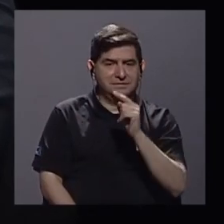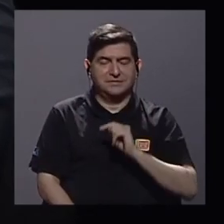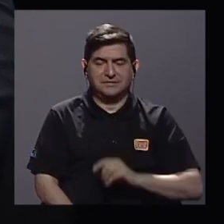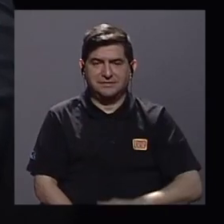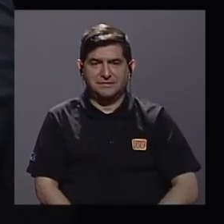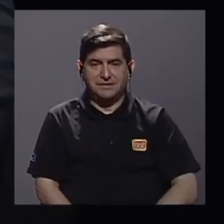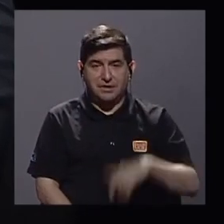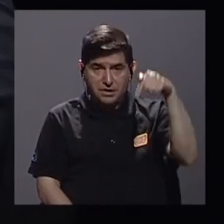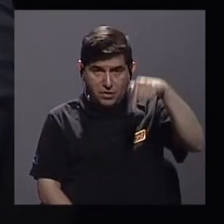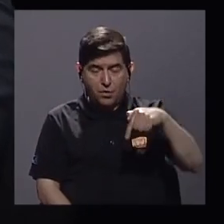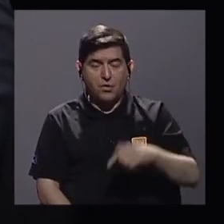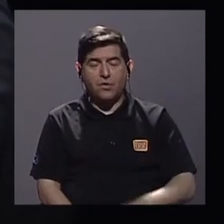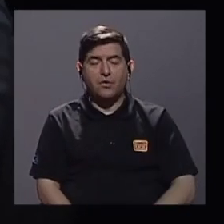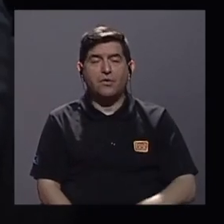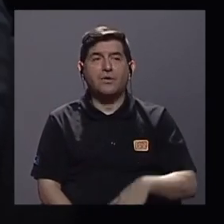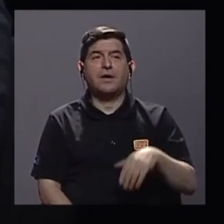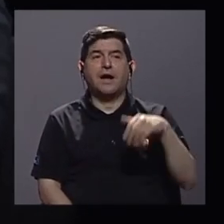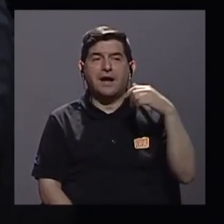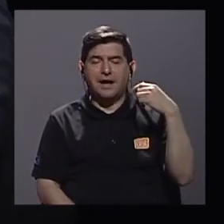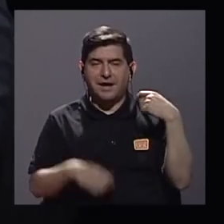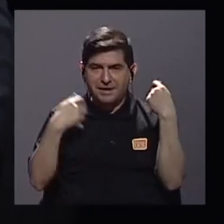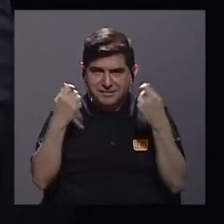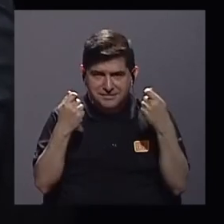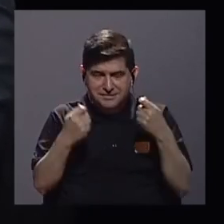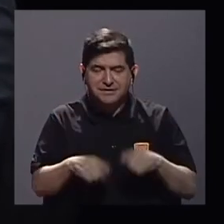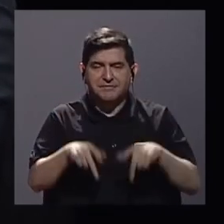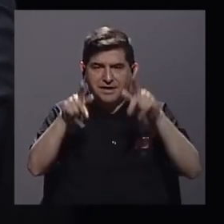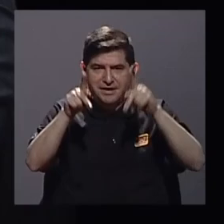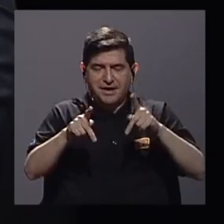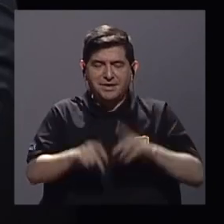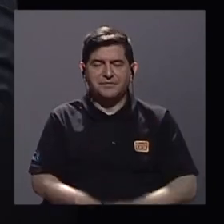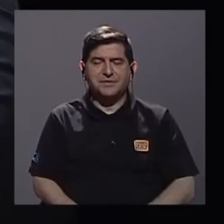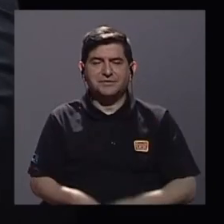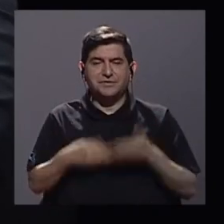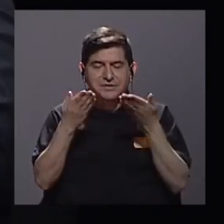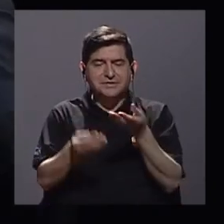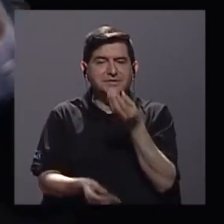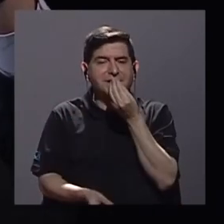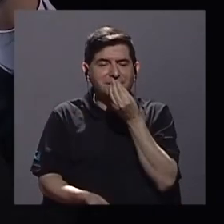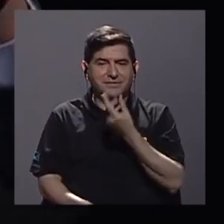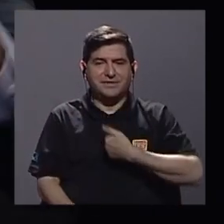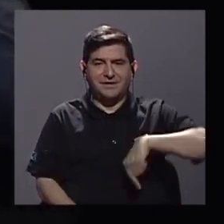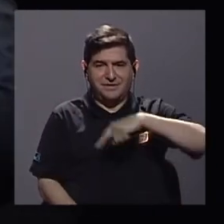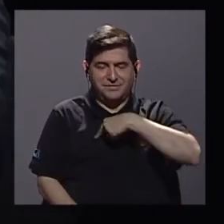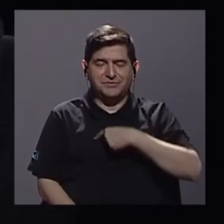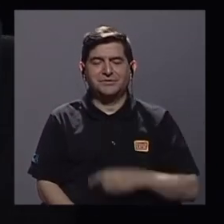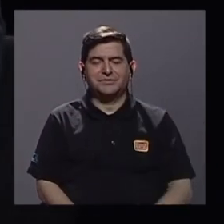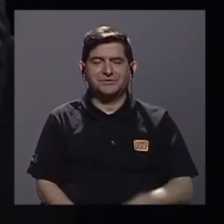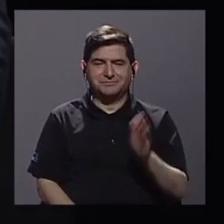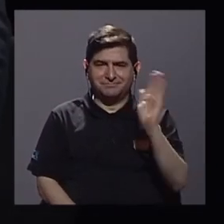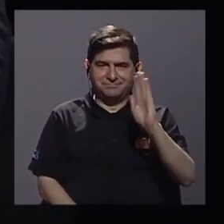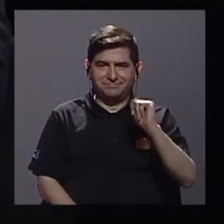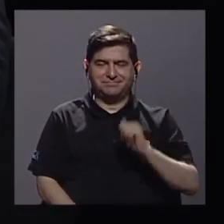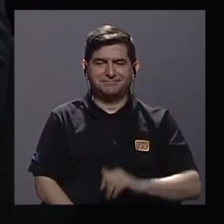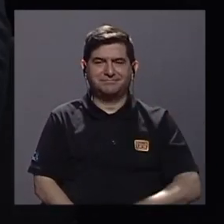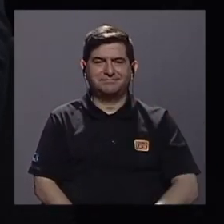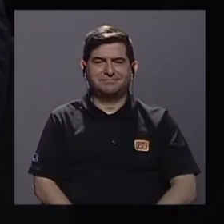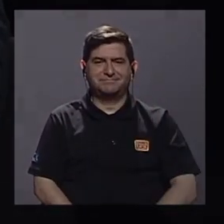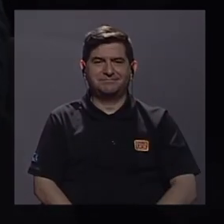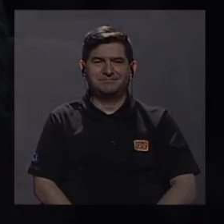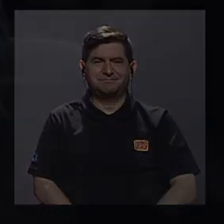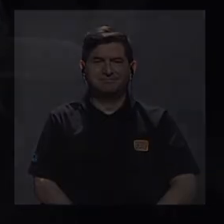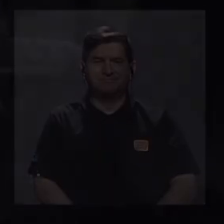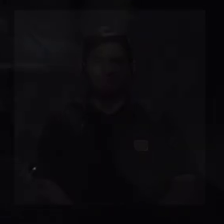hoy debemos conmemorar y agradecer a quienes nos ponen esos platos en la mesa hasta luego así es chau